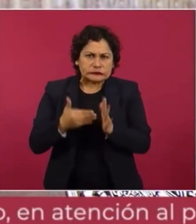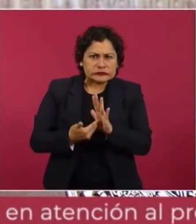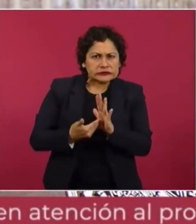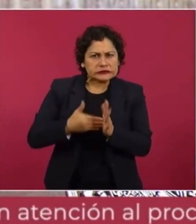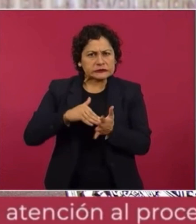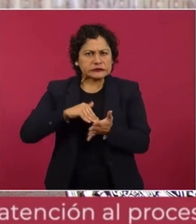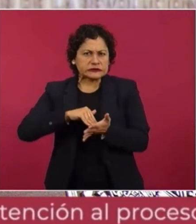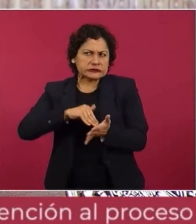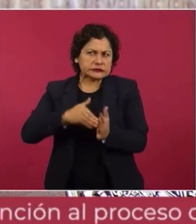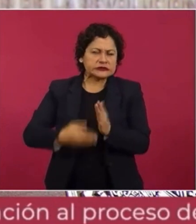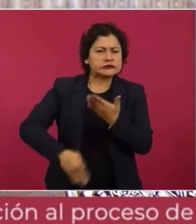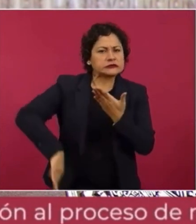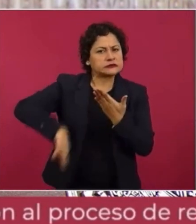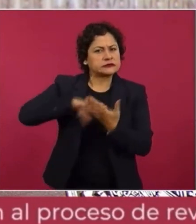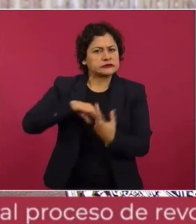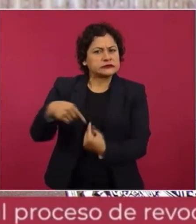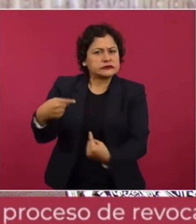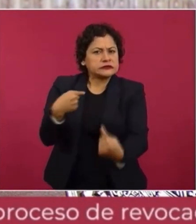afectarnos.